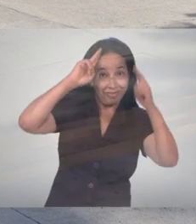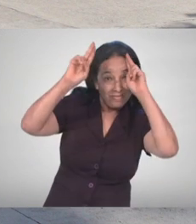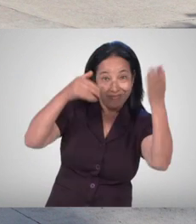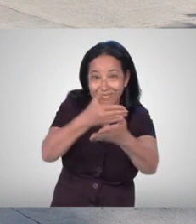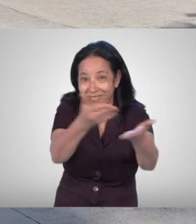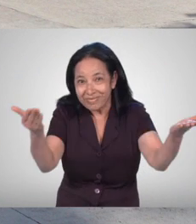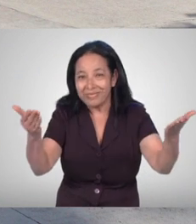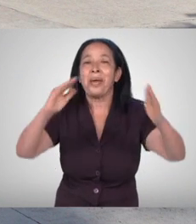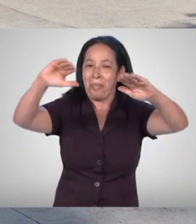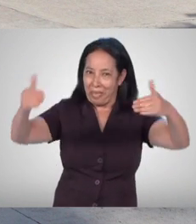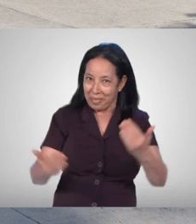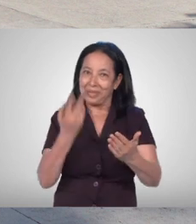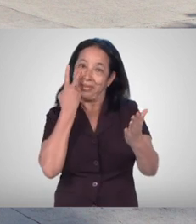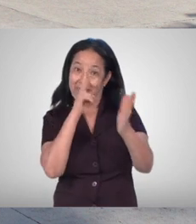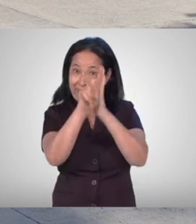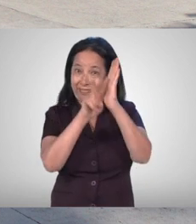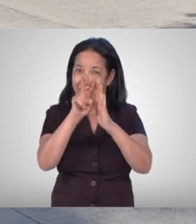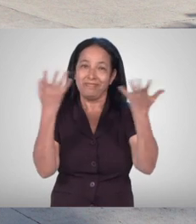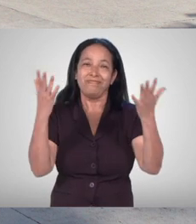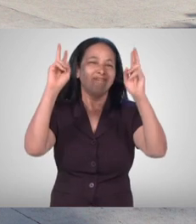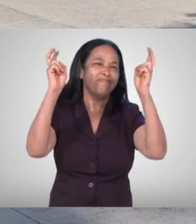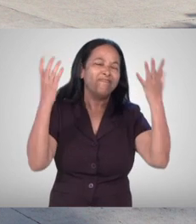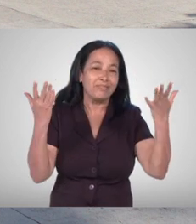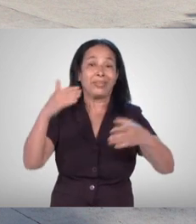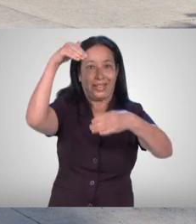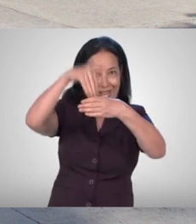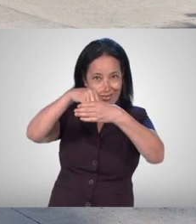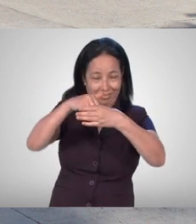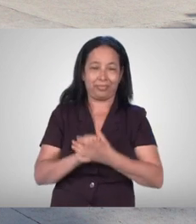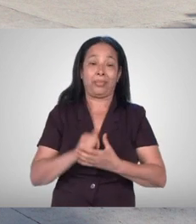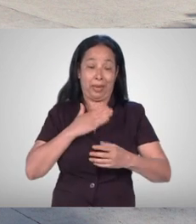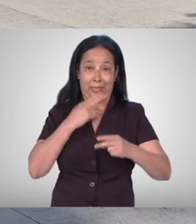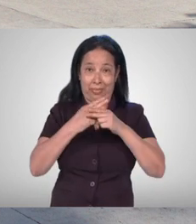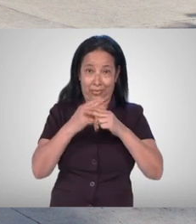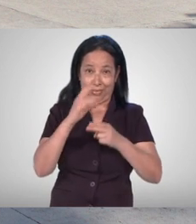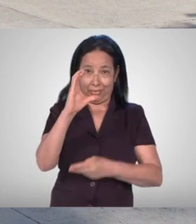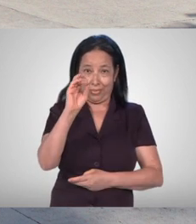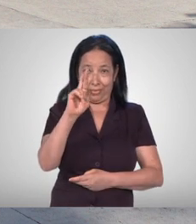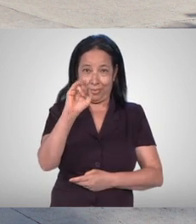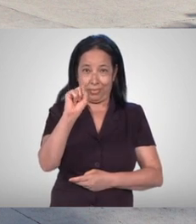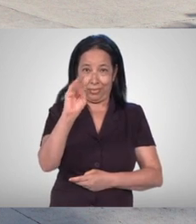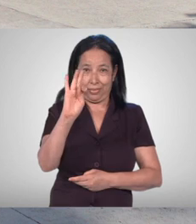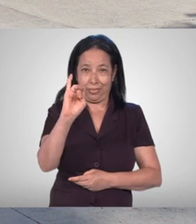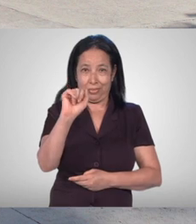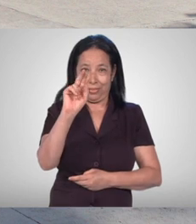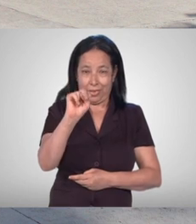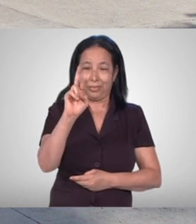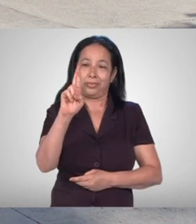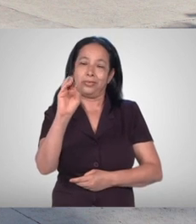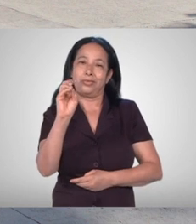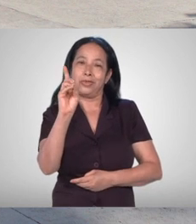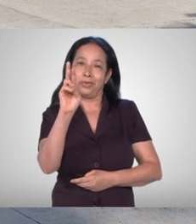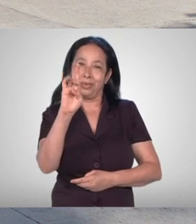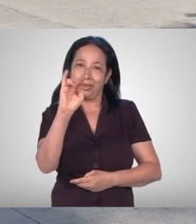Hola a todos, bienvenidos a este video de educación cívica electoral. Mi nombre es Cristian Rodríguez, soy estudiante de